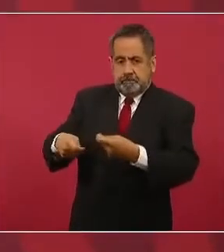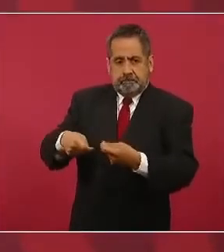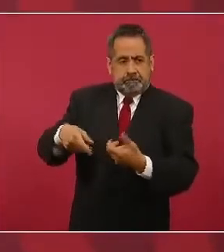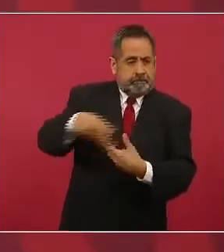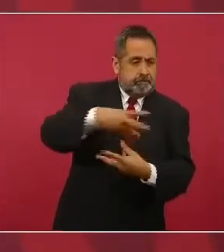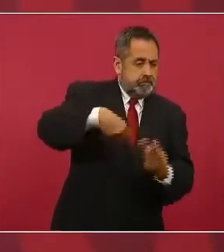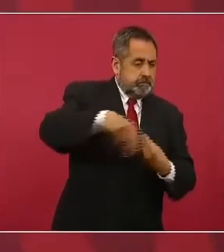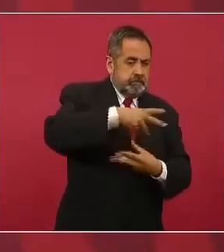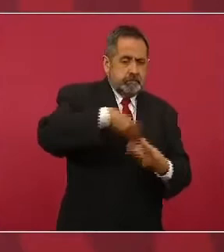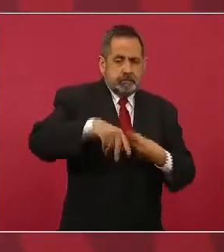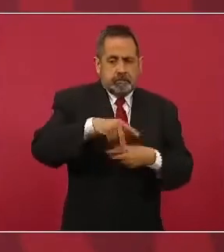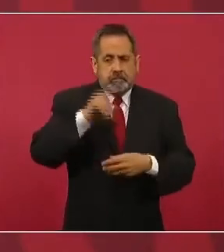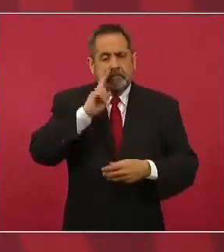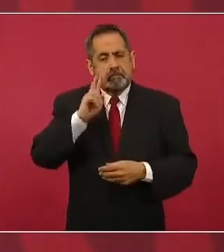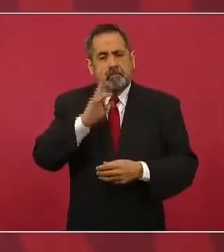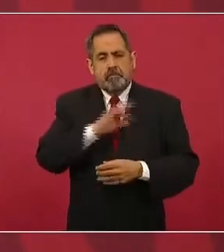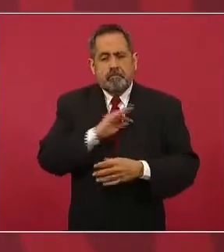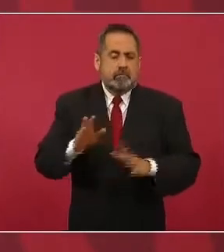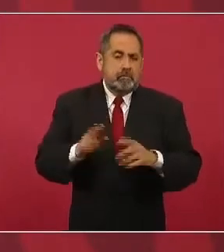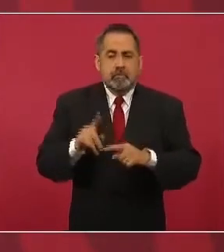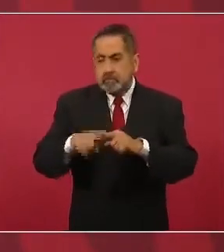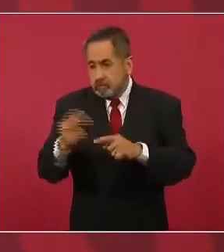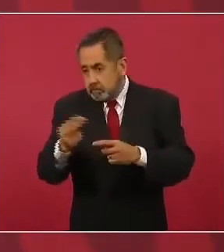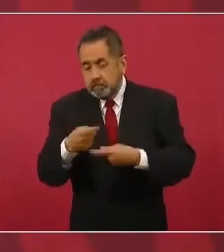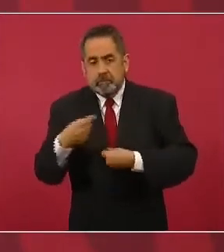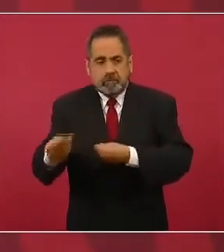a quienes lo necesitan.